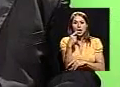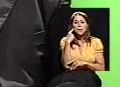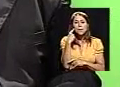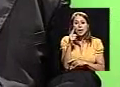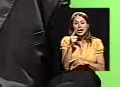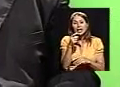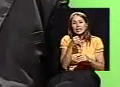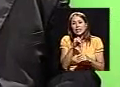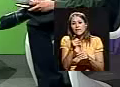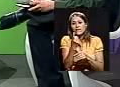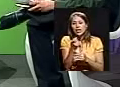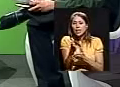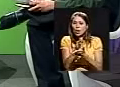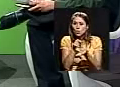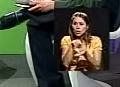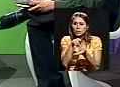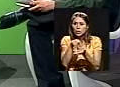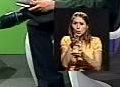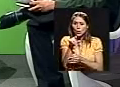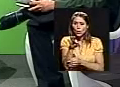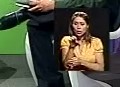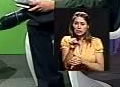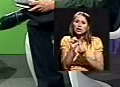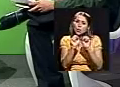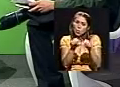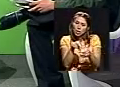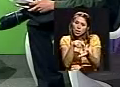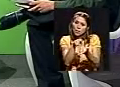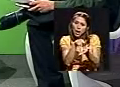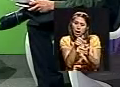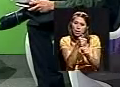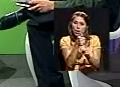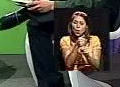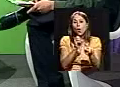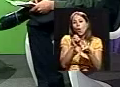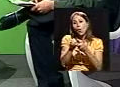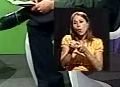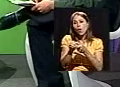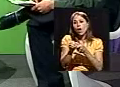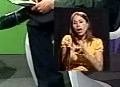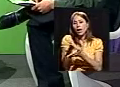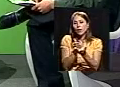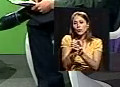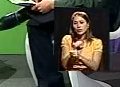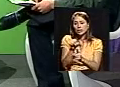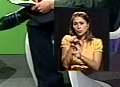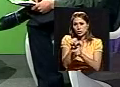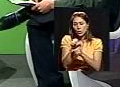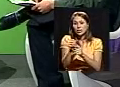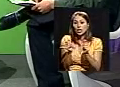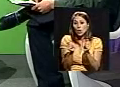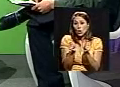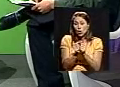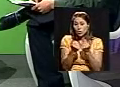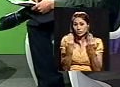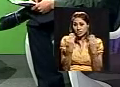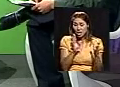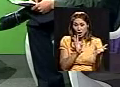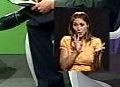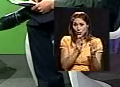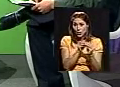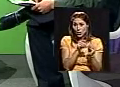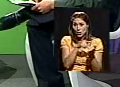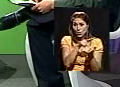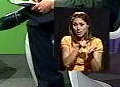de que le hagan falta algunas cuotas pueda cotizarlas. O bien, hay casos en los cuales con las cuotas que ya tiene,